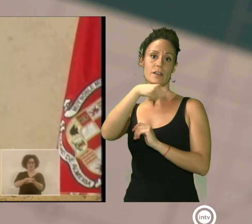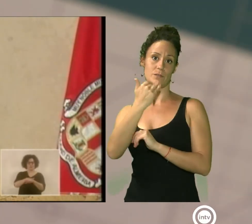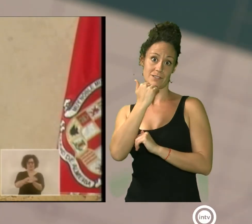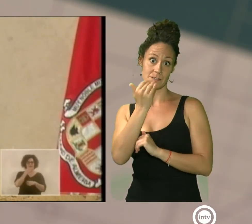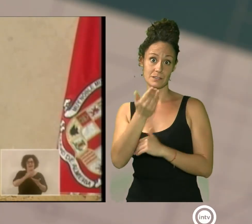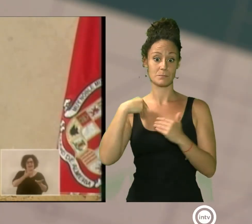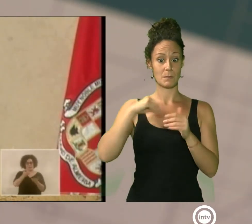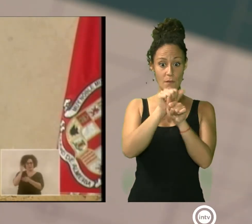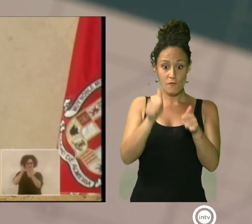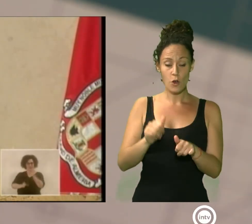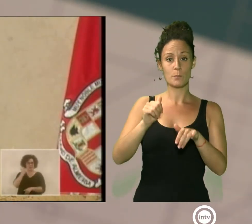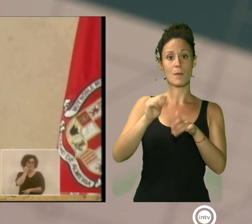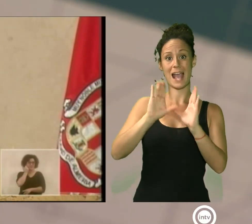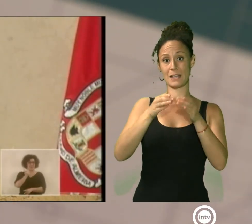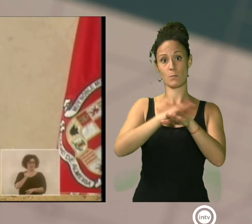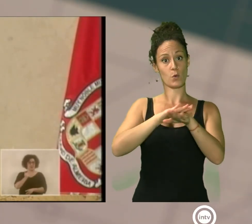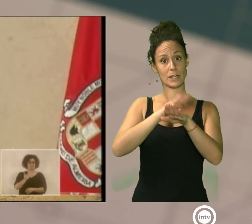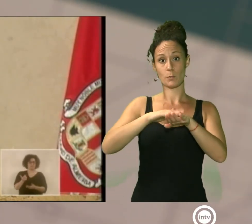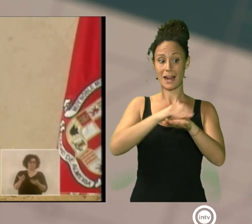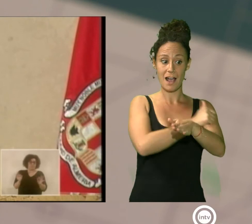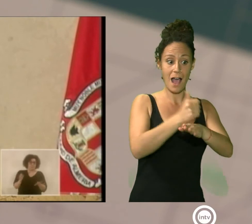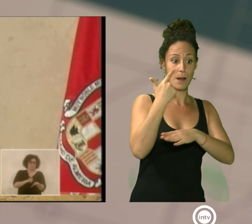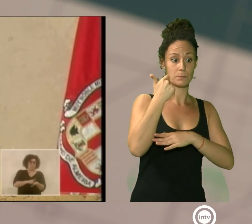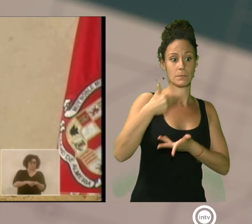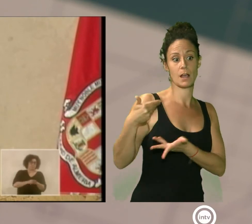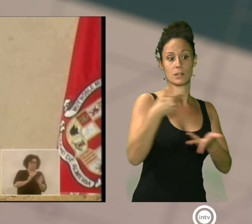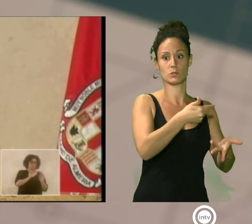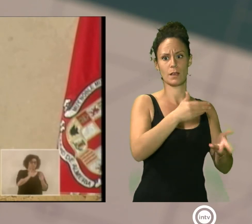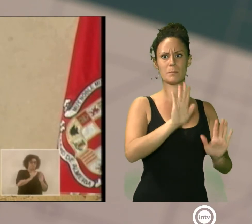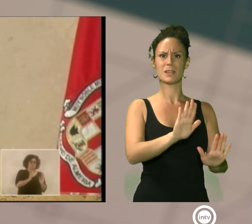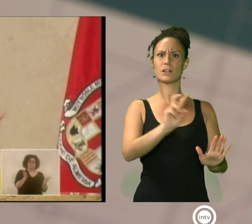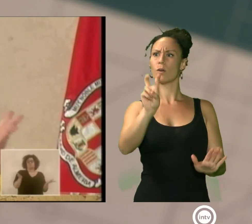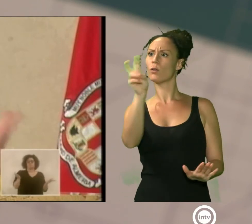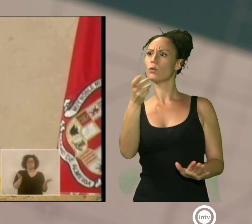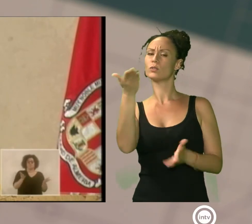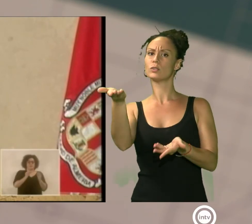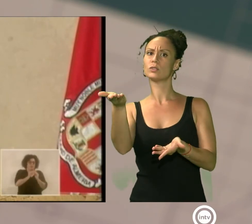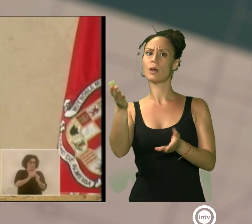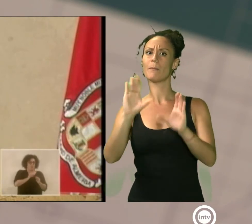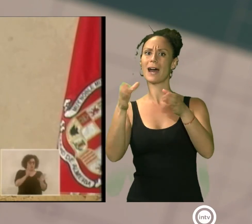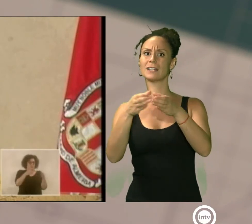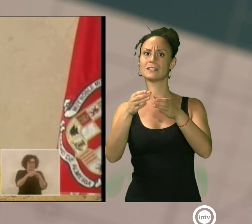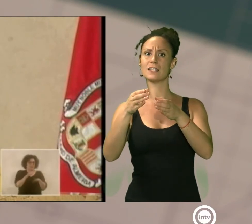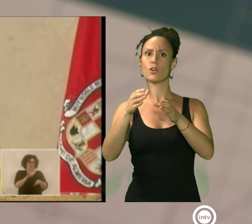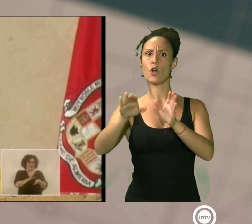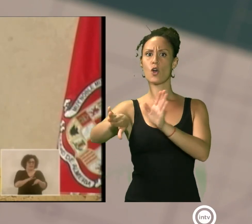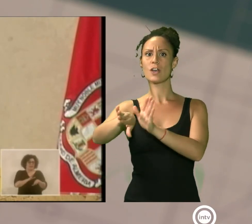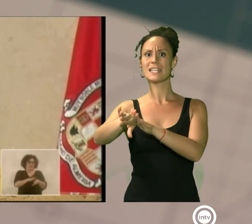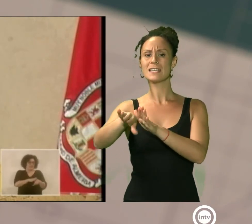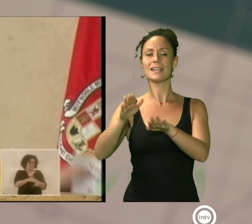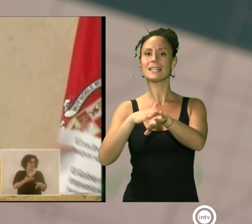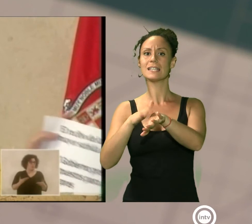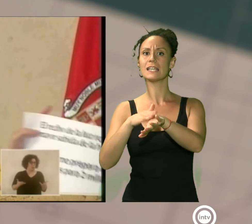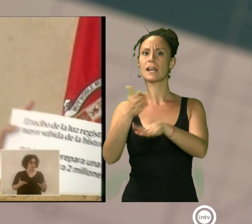ayudar a los almerienses. Mientras tanto, ¿cuál es la fórmula que utilizan los partidos de la izquierda? Pues los